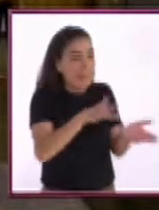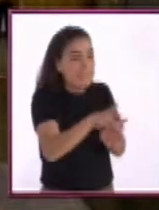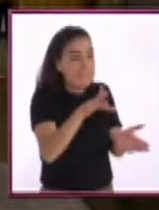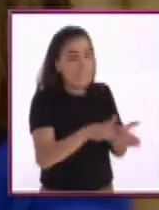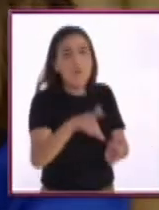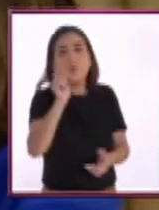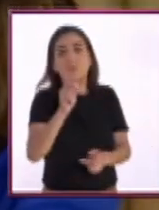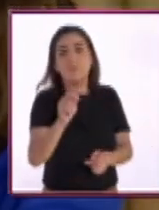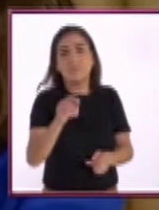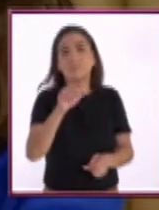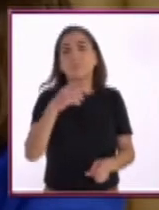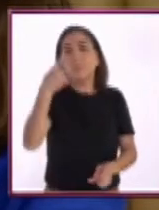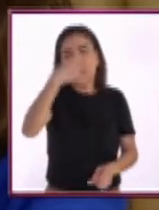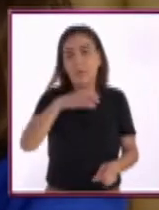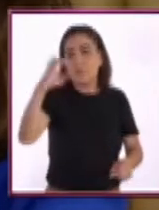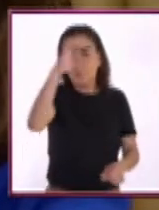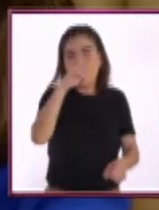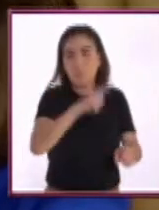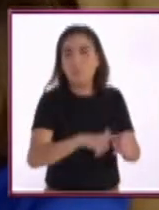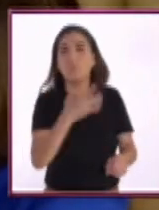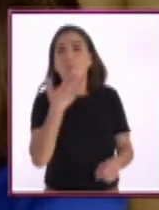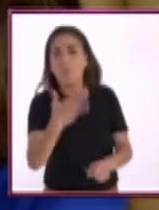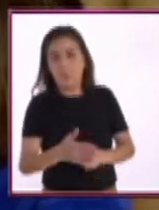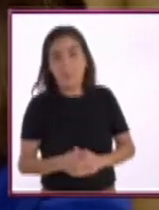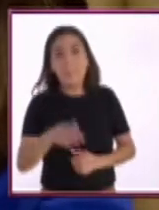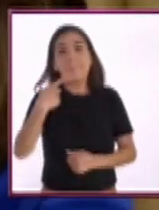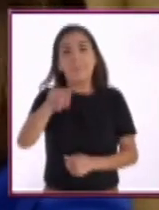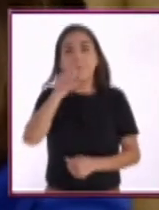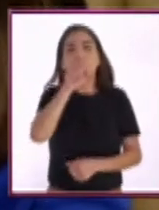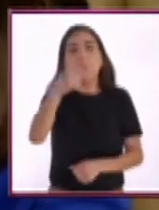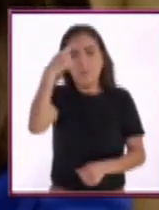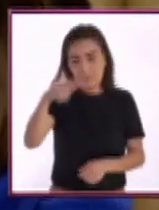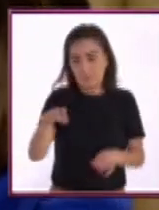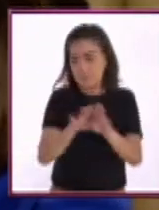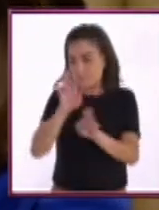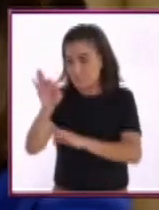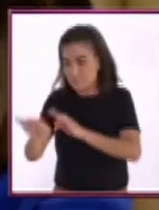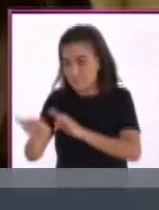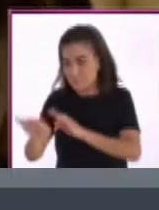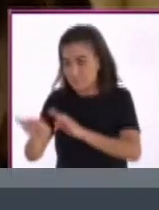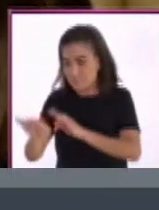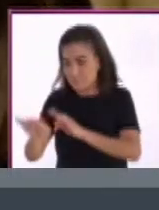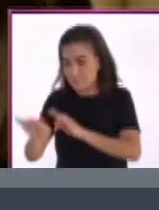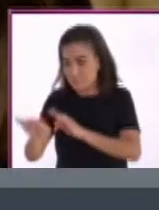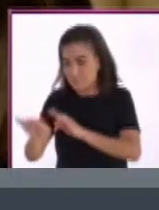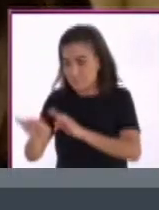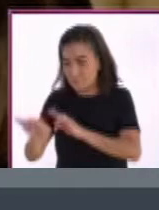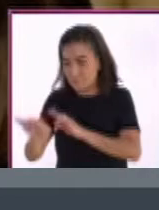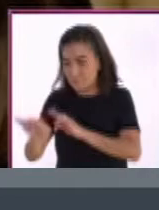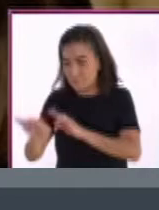contribuciones bioculturales. Pero también son zonas de domesticación